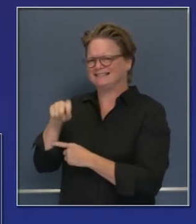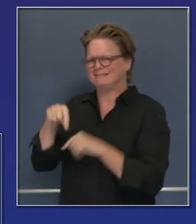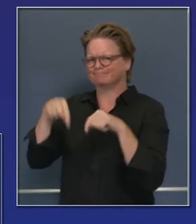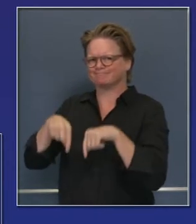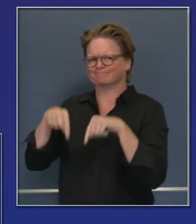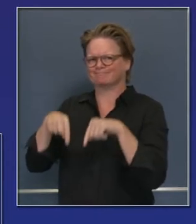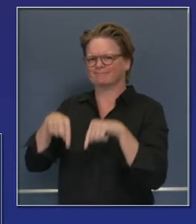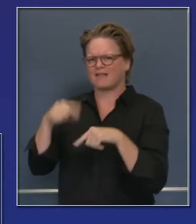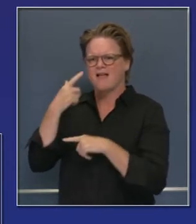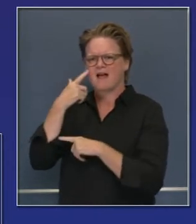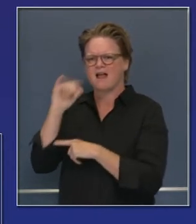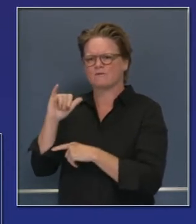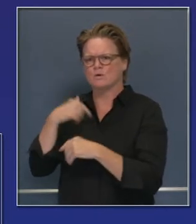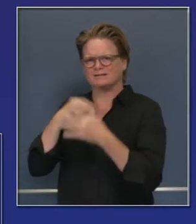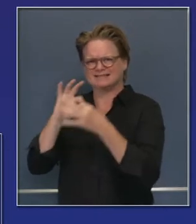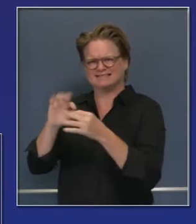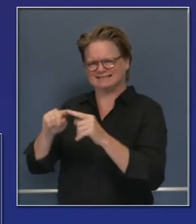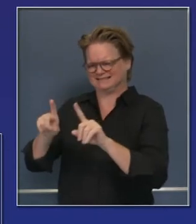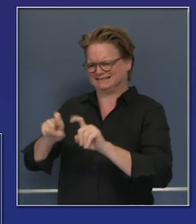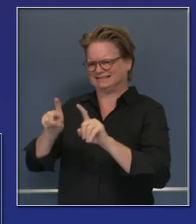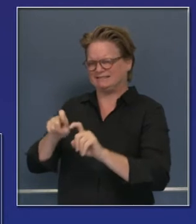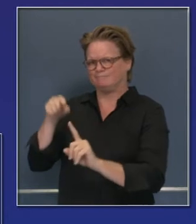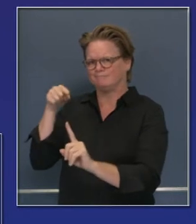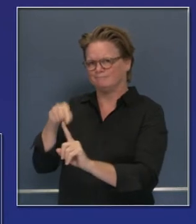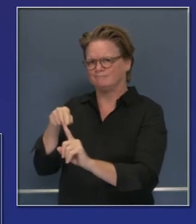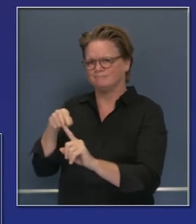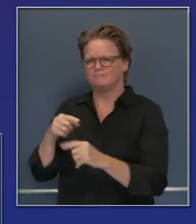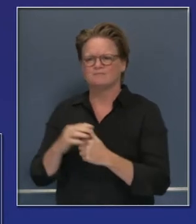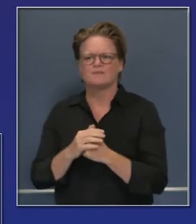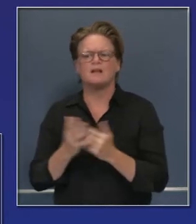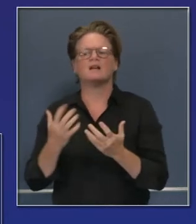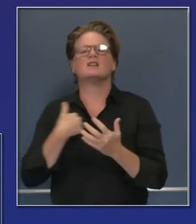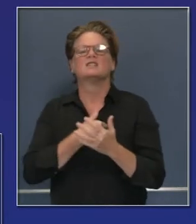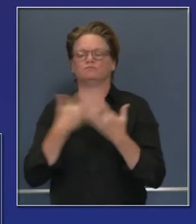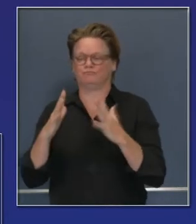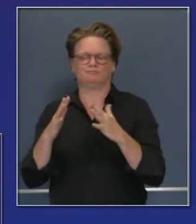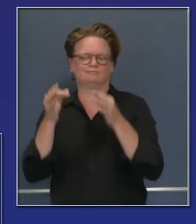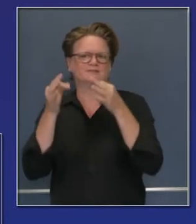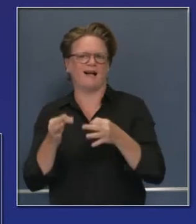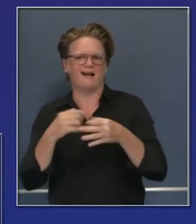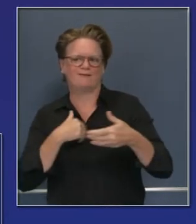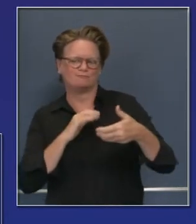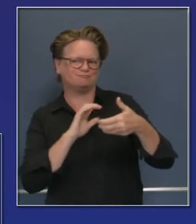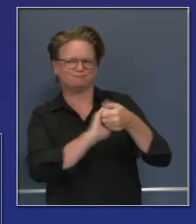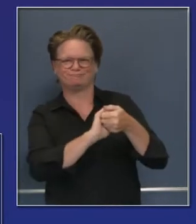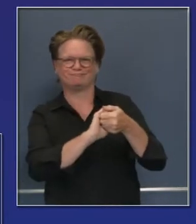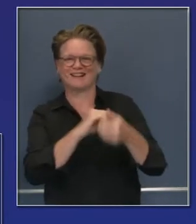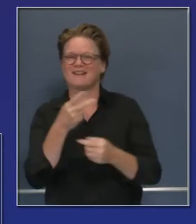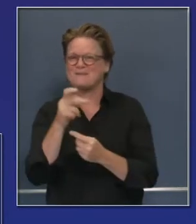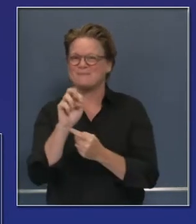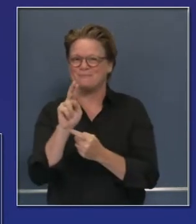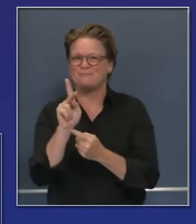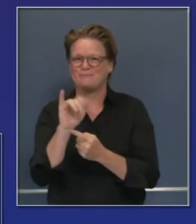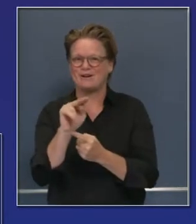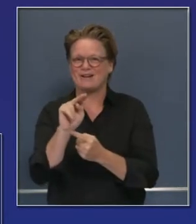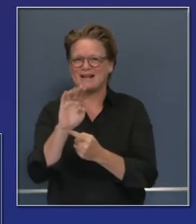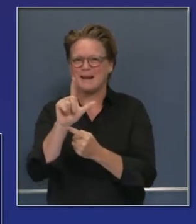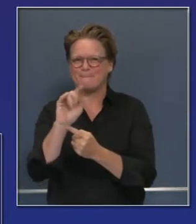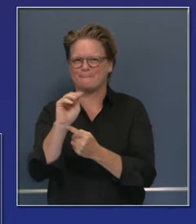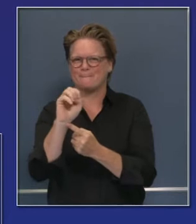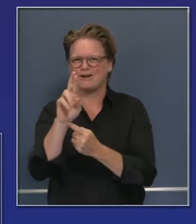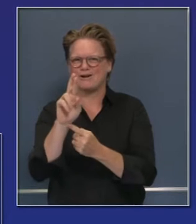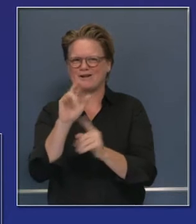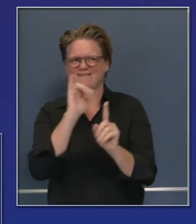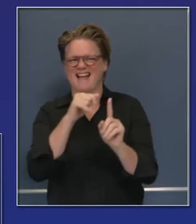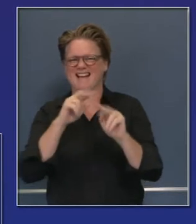los últimos meses hemos juntado ahora este trabajo en conjunto y ahora es formal con Perkin-Elmer. Construiremos un nuevo